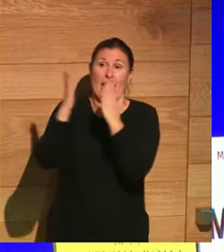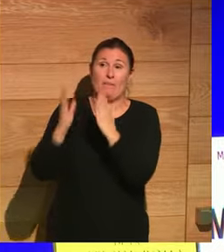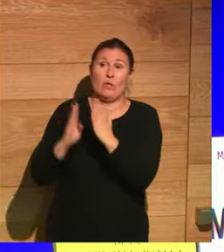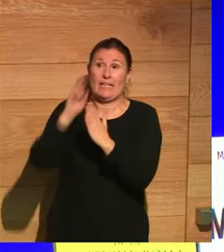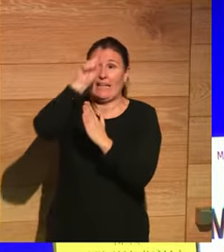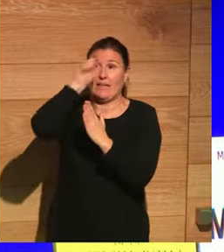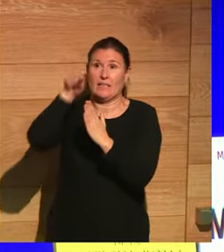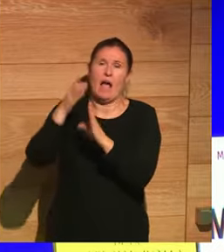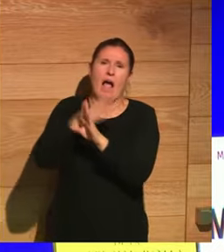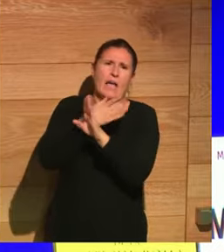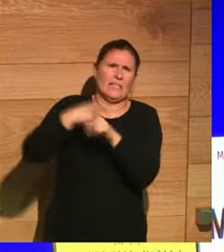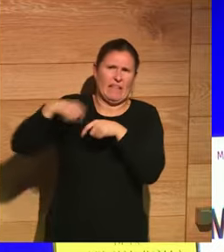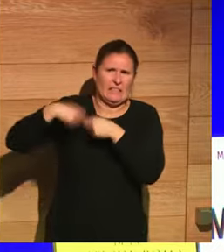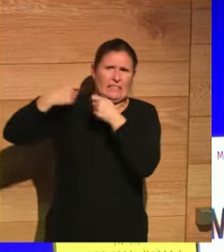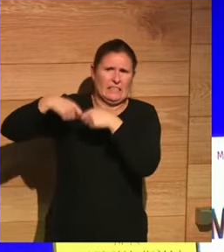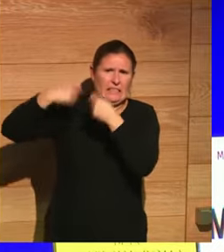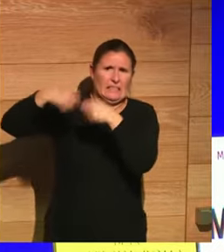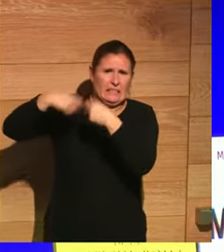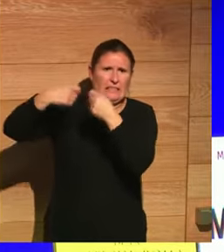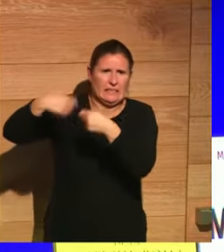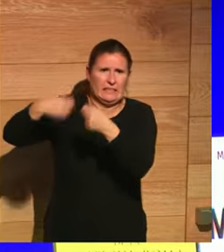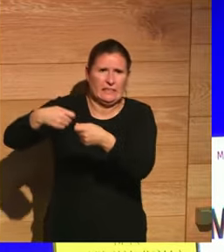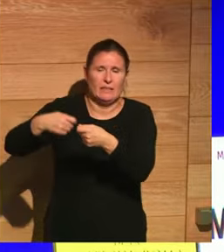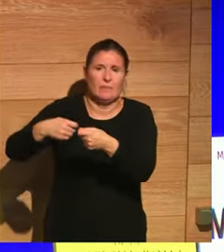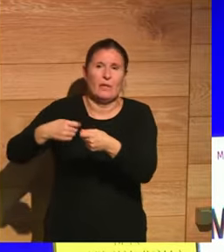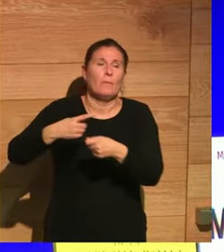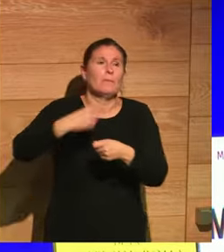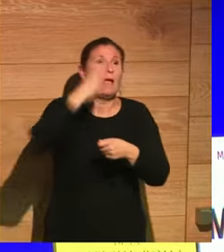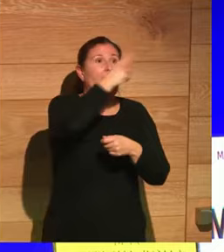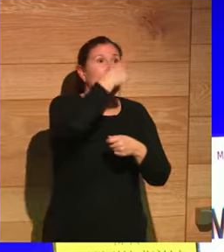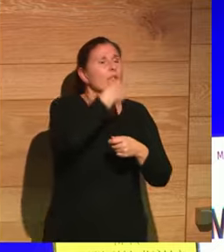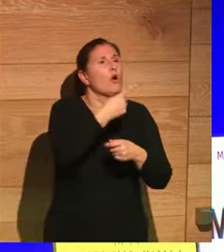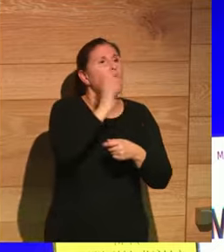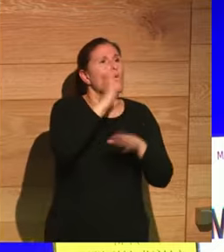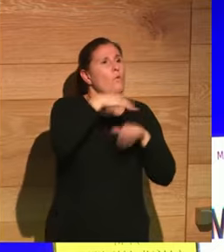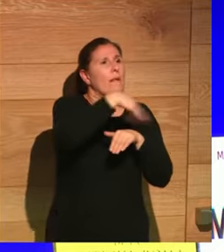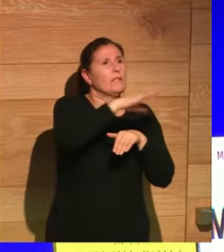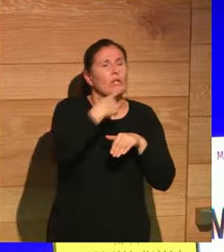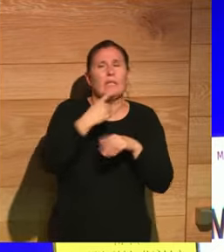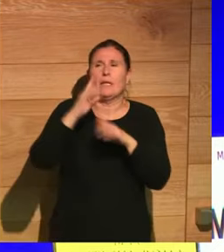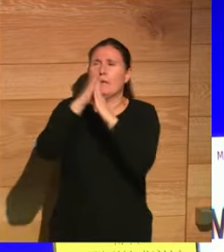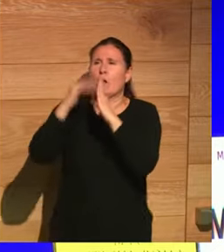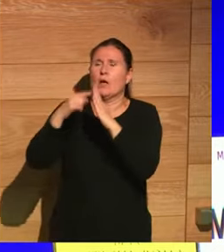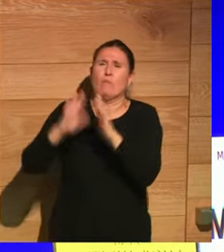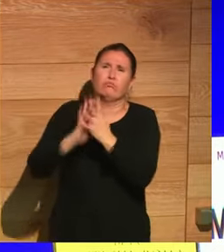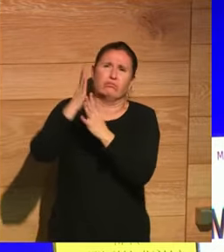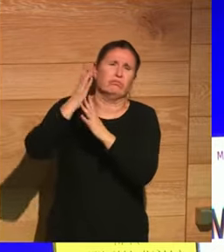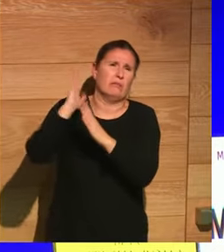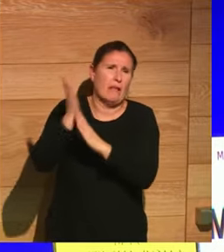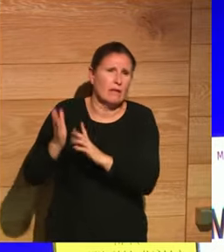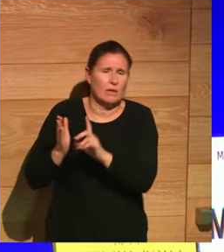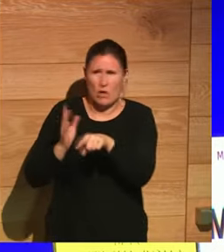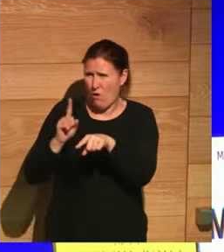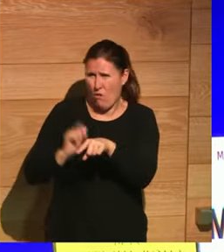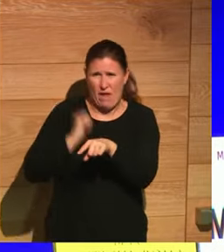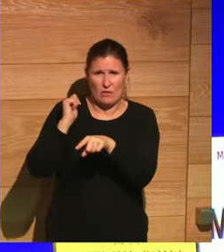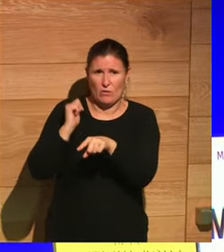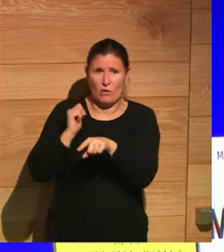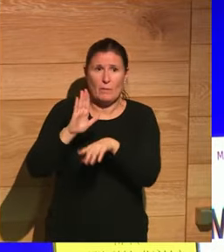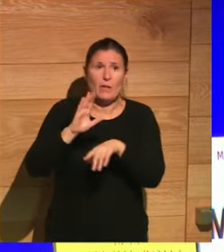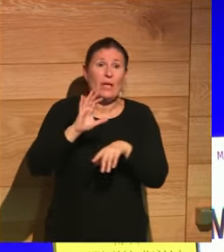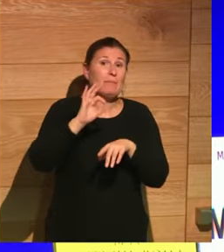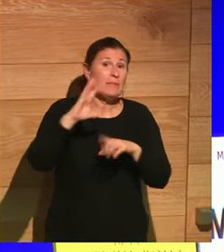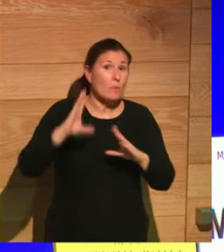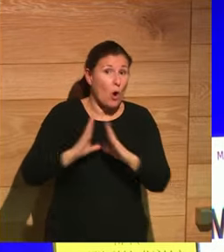destrucciones muchos siglos antes y la idea de que los cristianos destruyeron la biblioteca de Alejandría es totalmente falsa pero es verdad que el